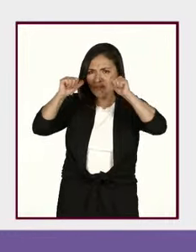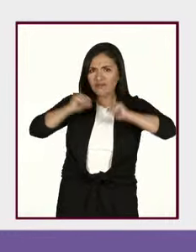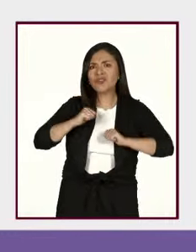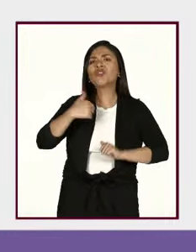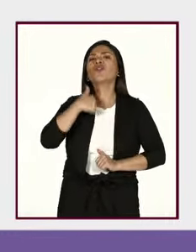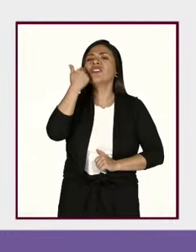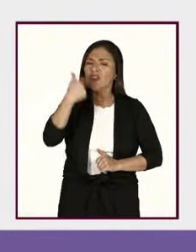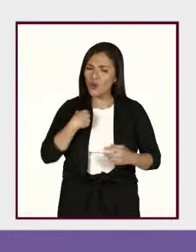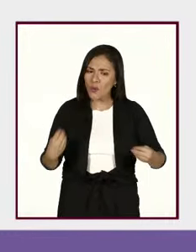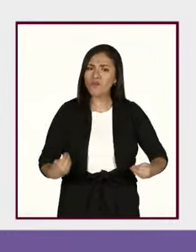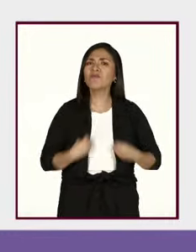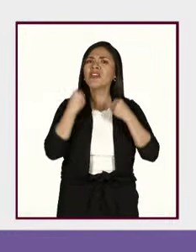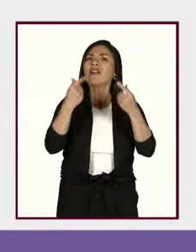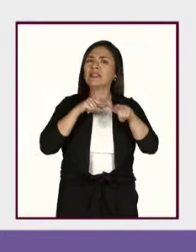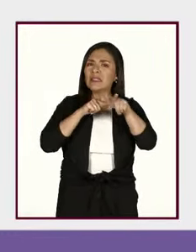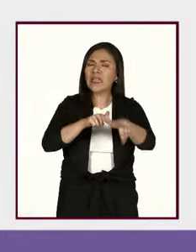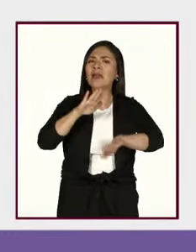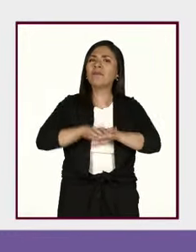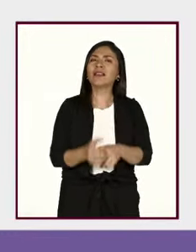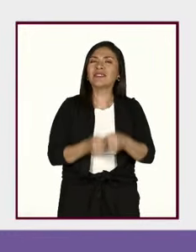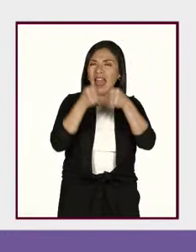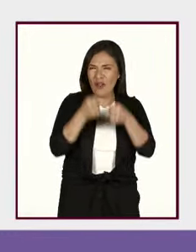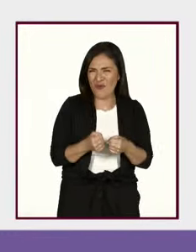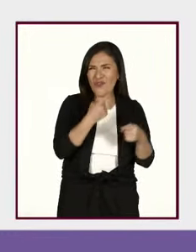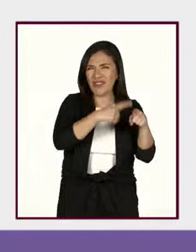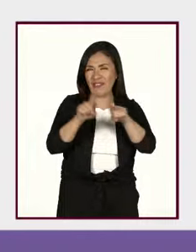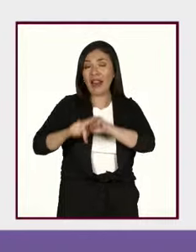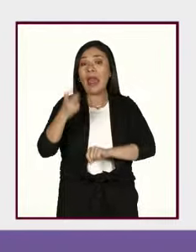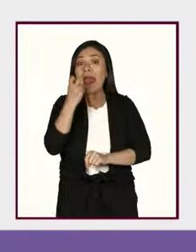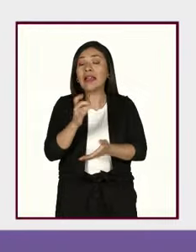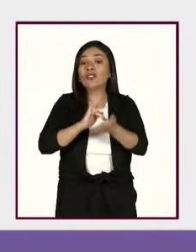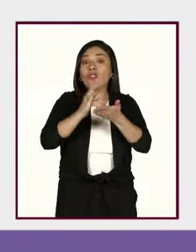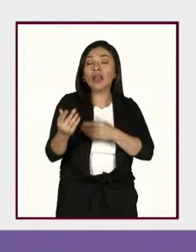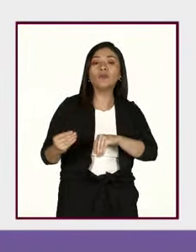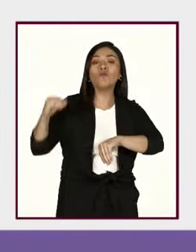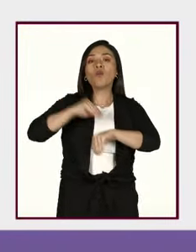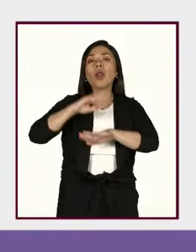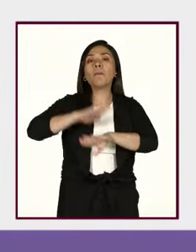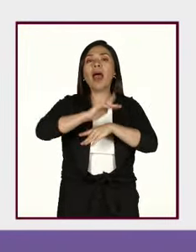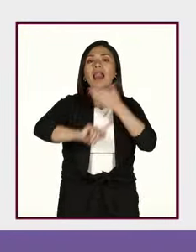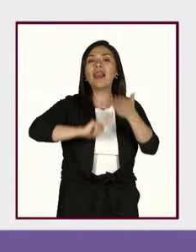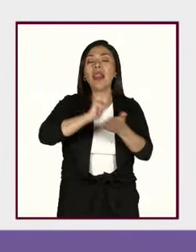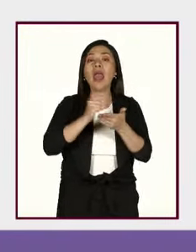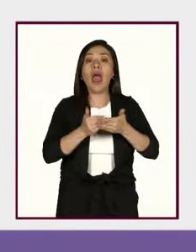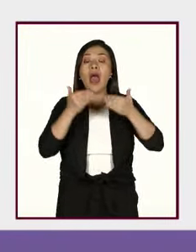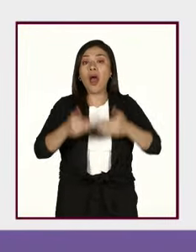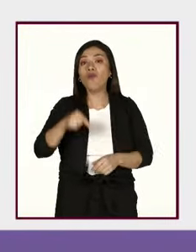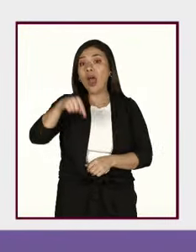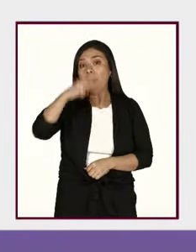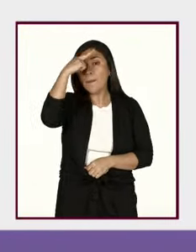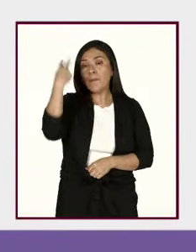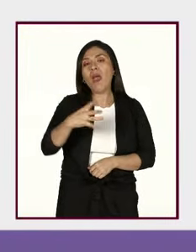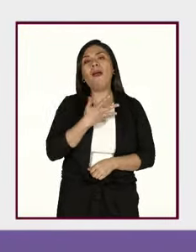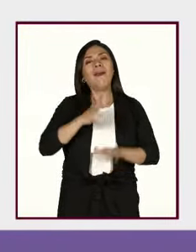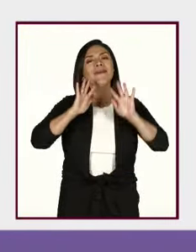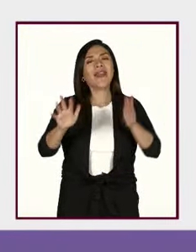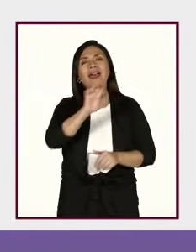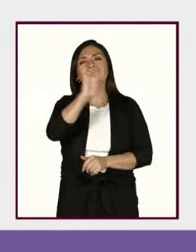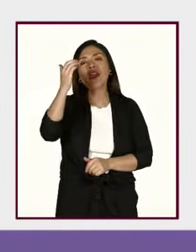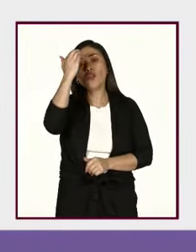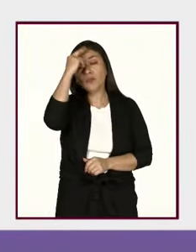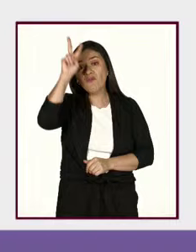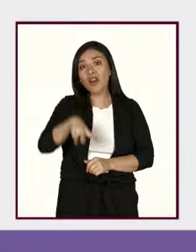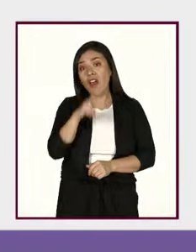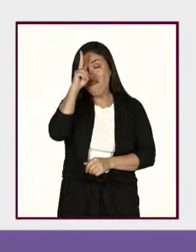nos queremos vivas, nos queremos seguras. Hemos avanzado en una legislación y hoy en México se reconoce la